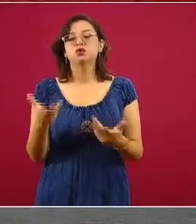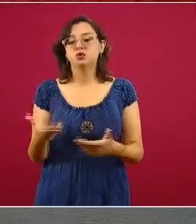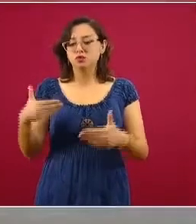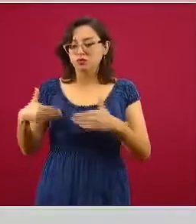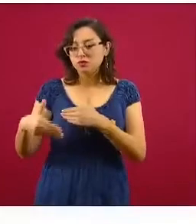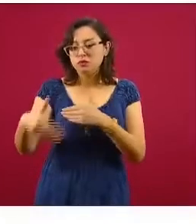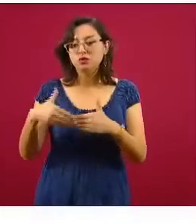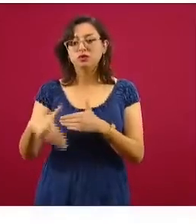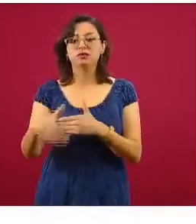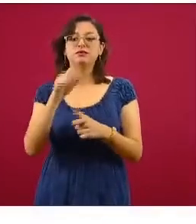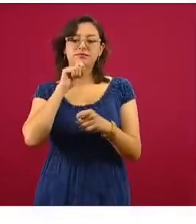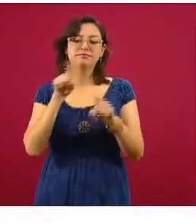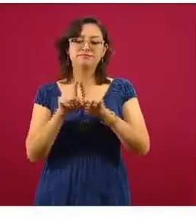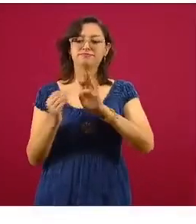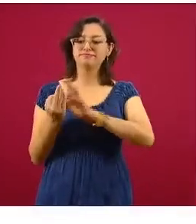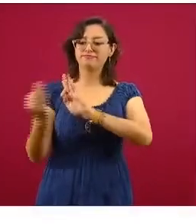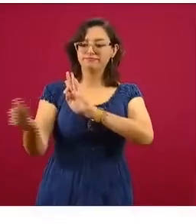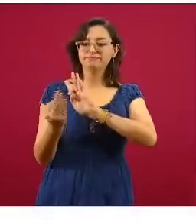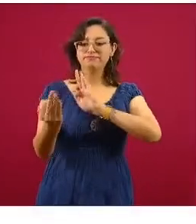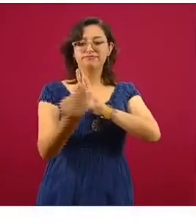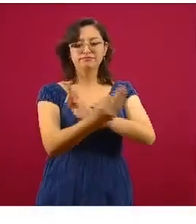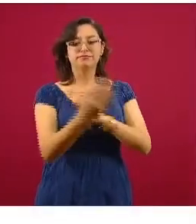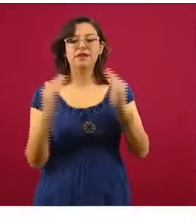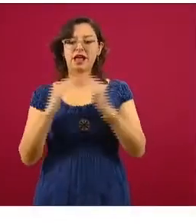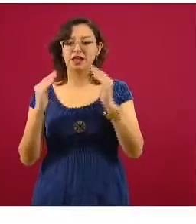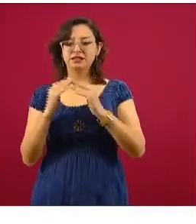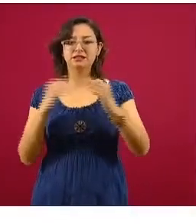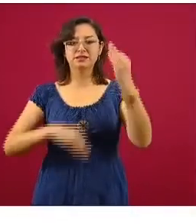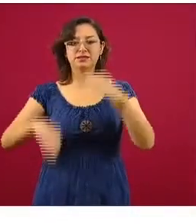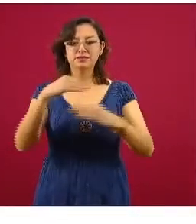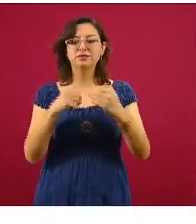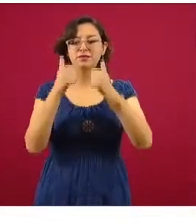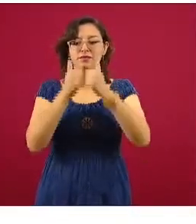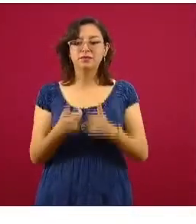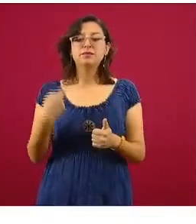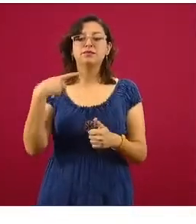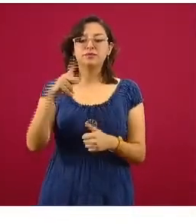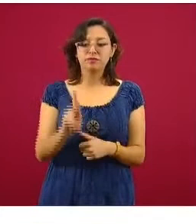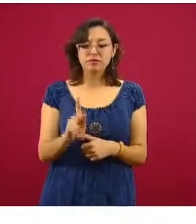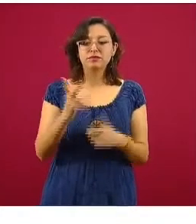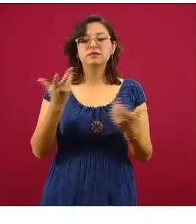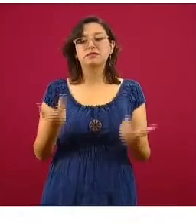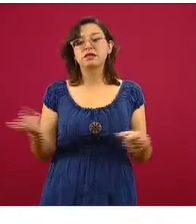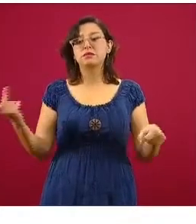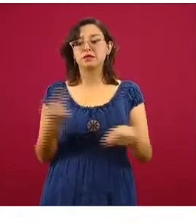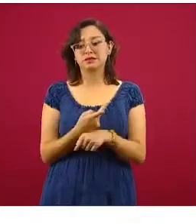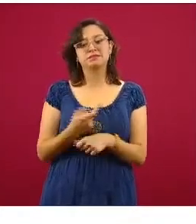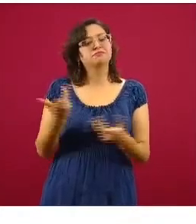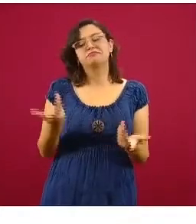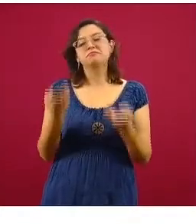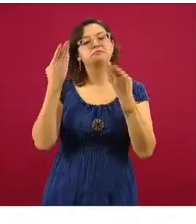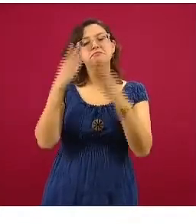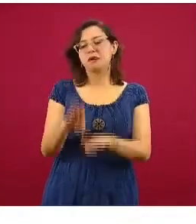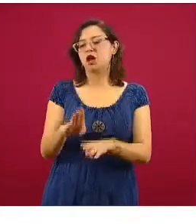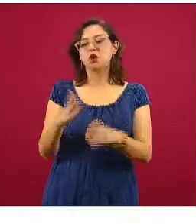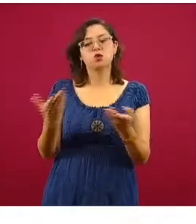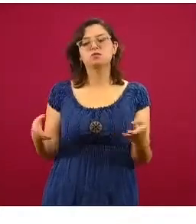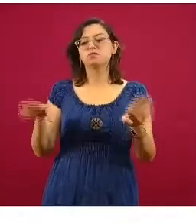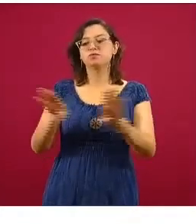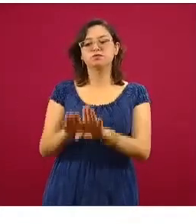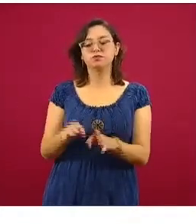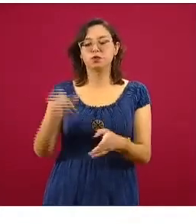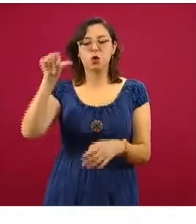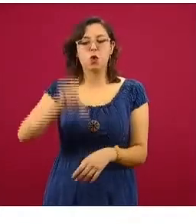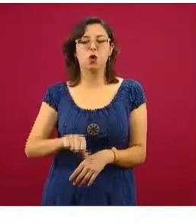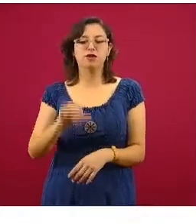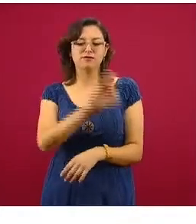Jornada Nacional de Sana Distancia, estamos todos en nuestras casas, pero de cualquier manera las operaciones bancarias no ocurren el día de hoy, pero sí